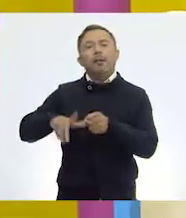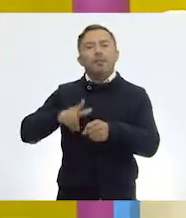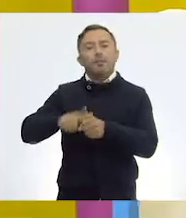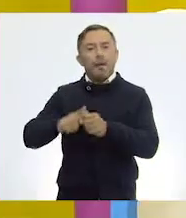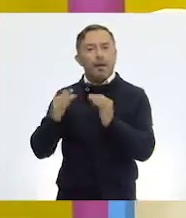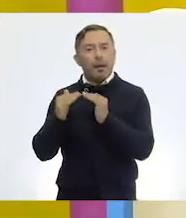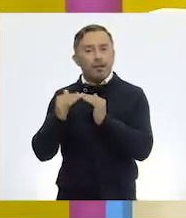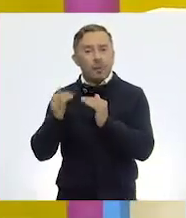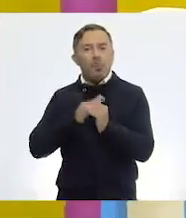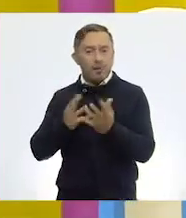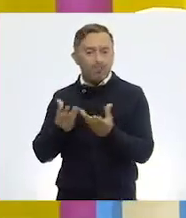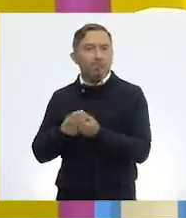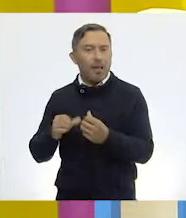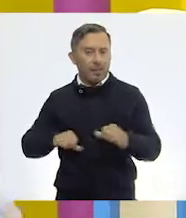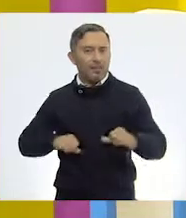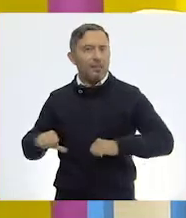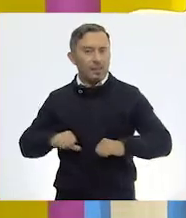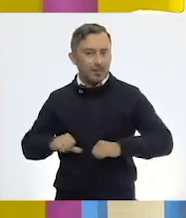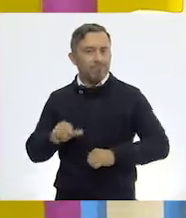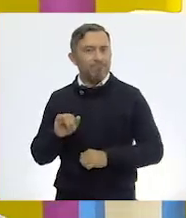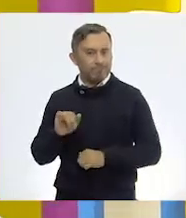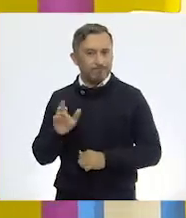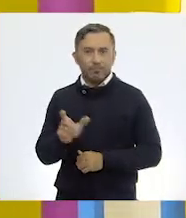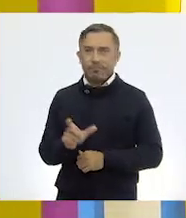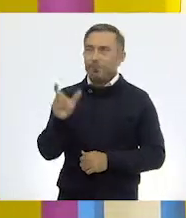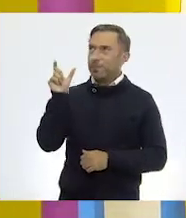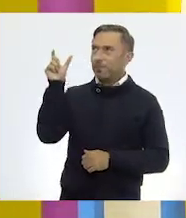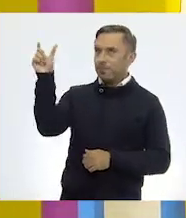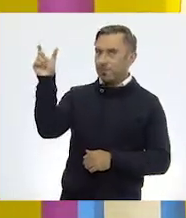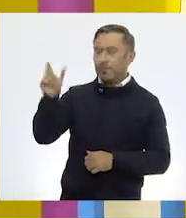Yo tengo la palabra libres.